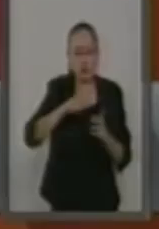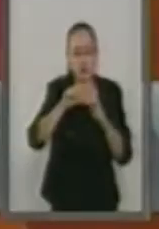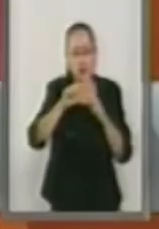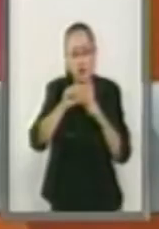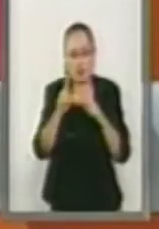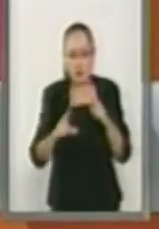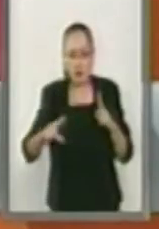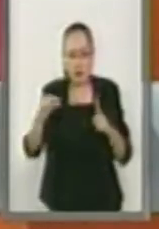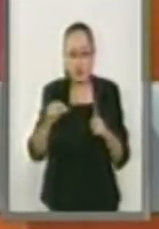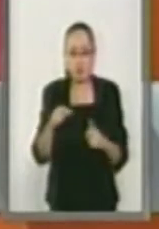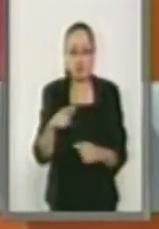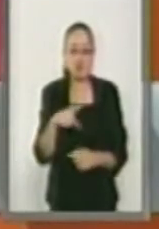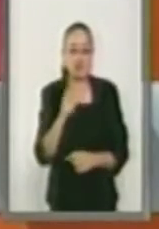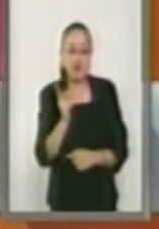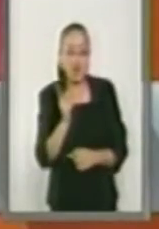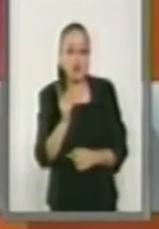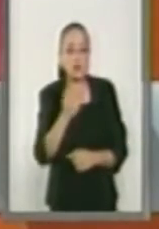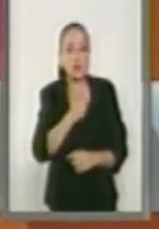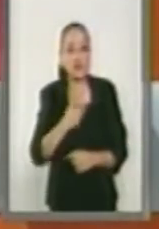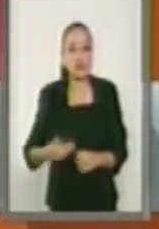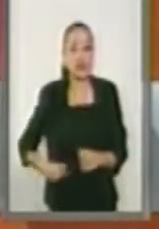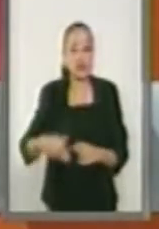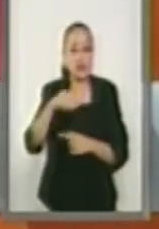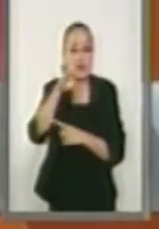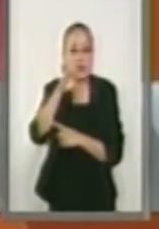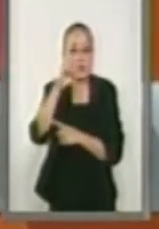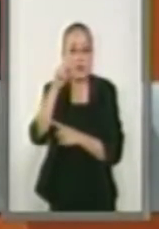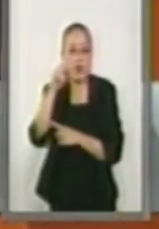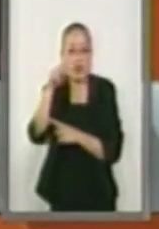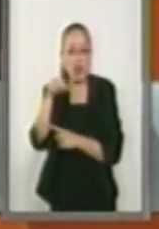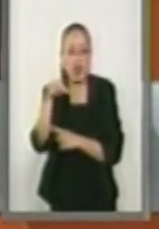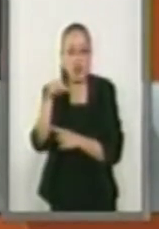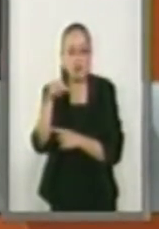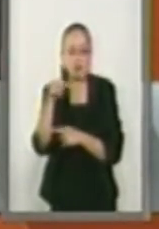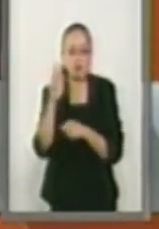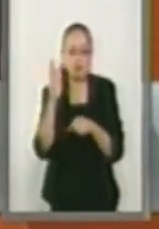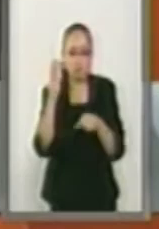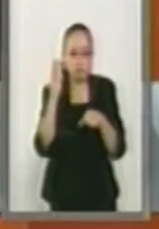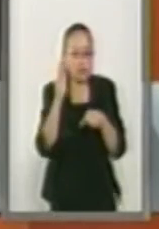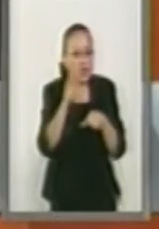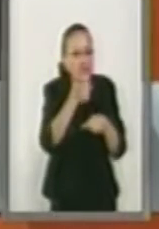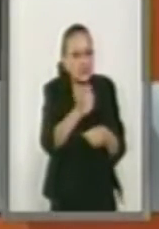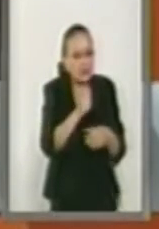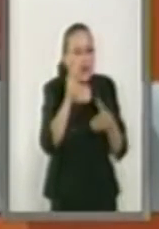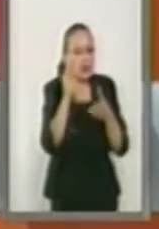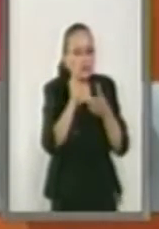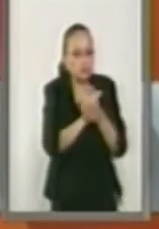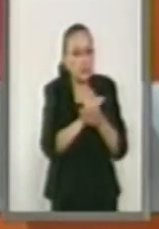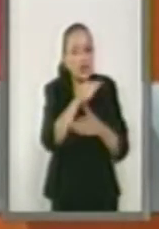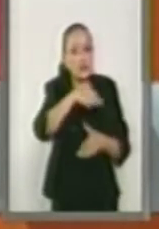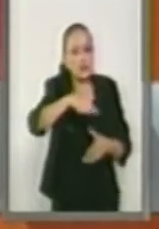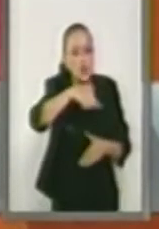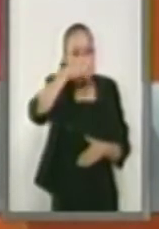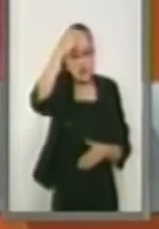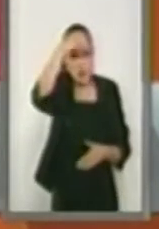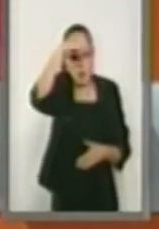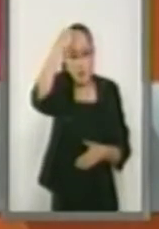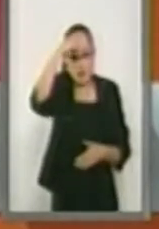Y sin embargo el presidente Peña Nieto, desoyendo a la opinión pública como lo hace